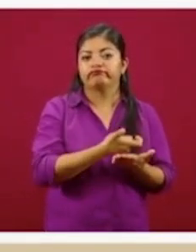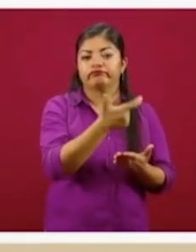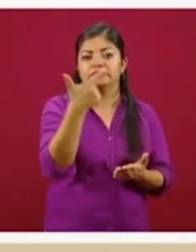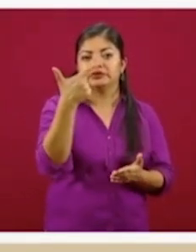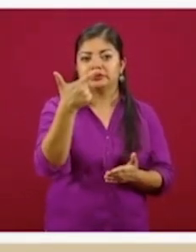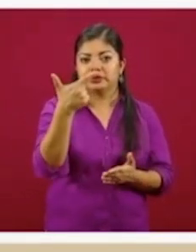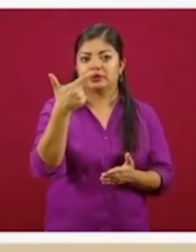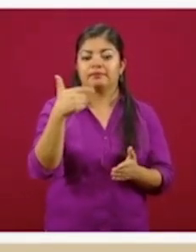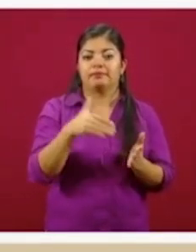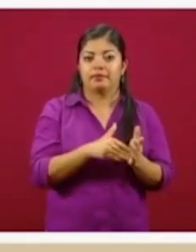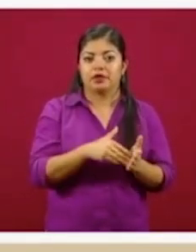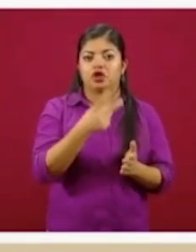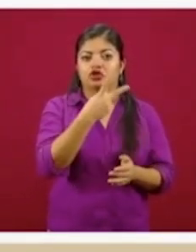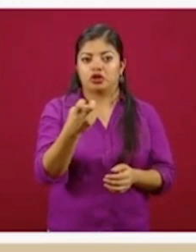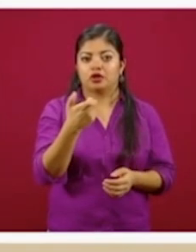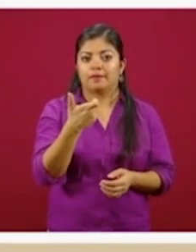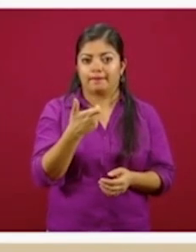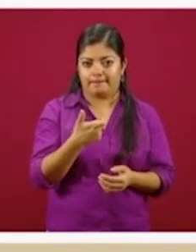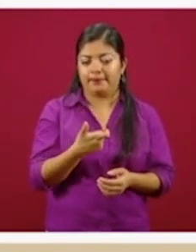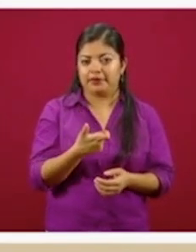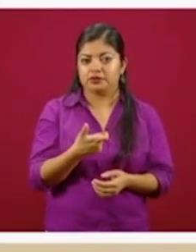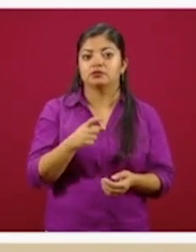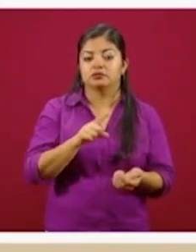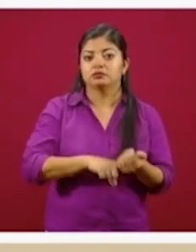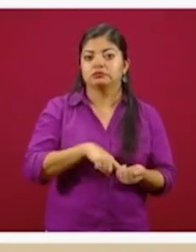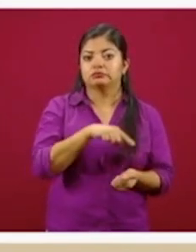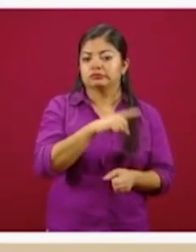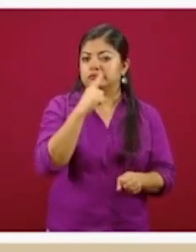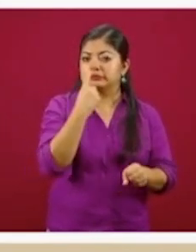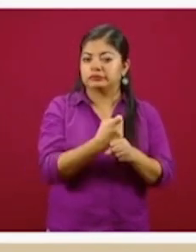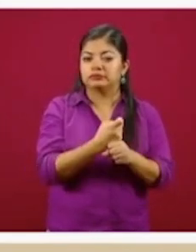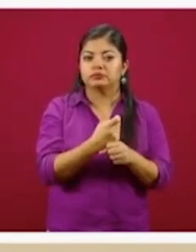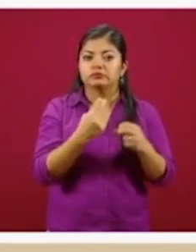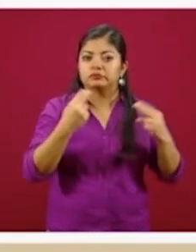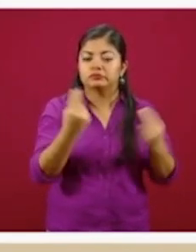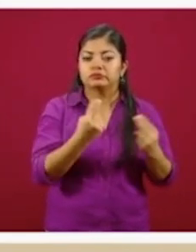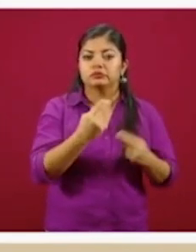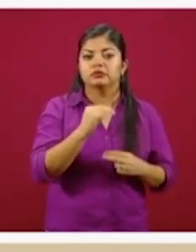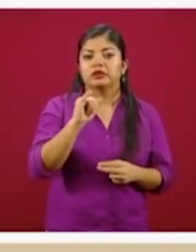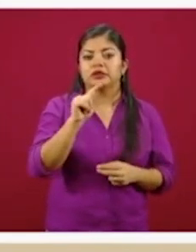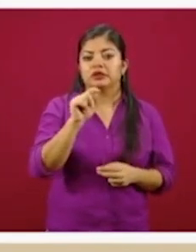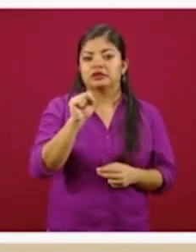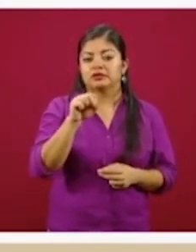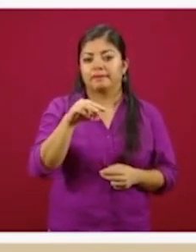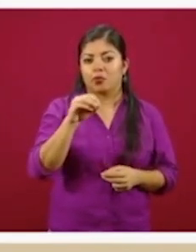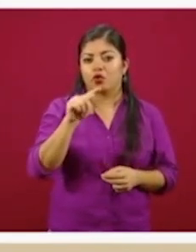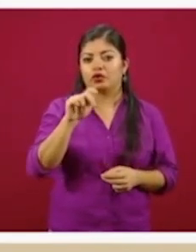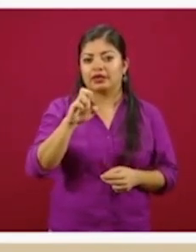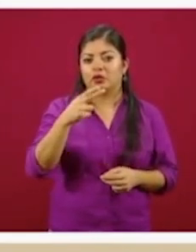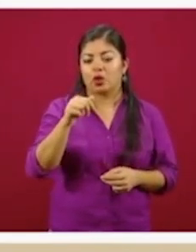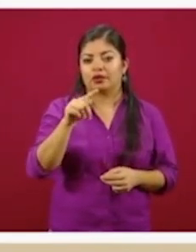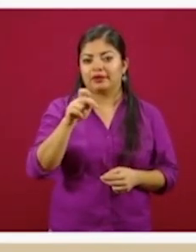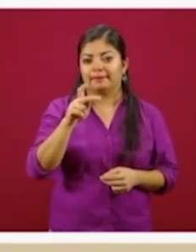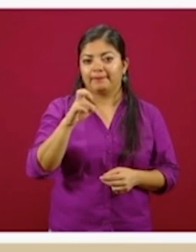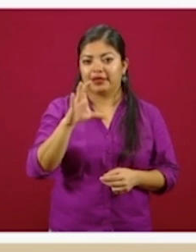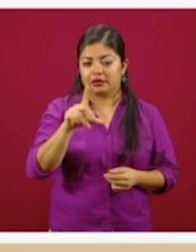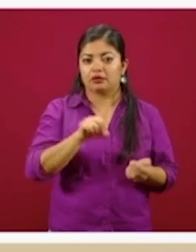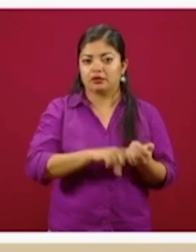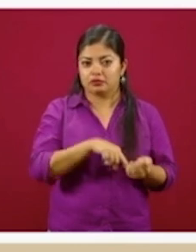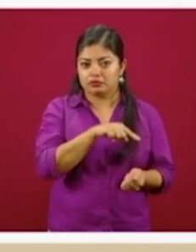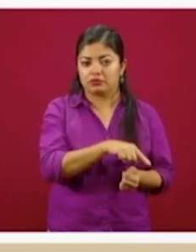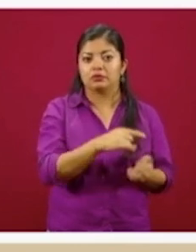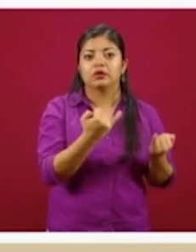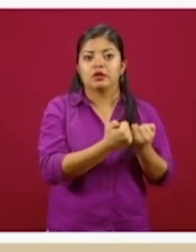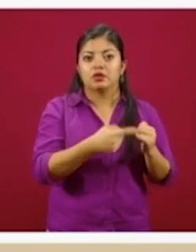prioritaria, estamos haciendo una atención especial a las zonas prioritarias como el Istmo de Tehuantepec, las zonas pobladas por